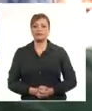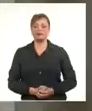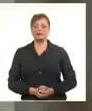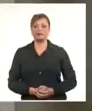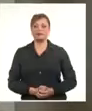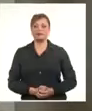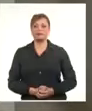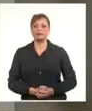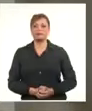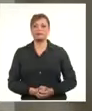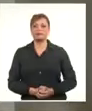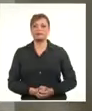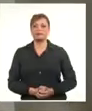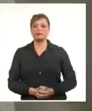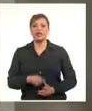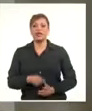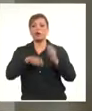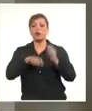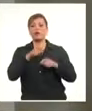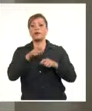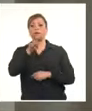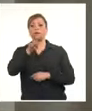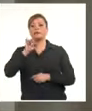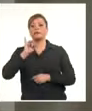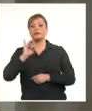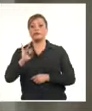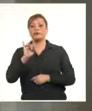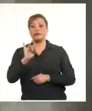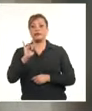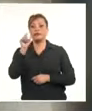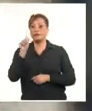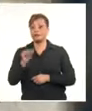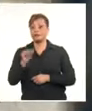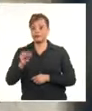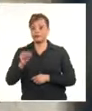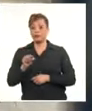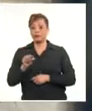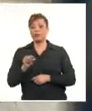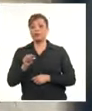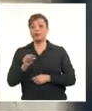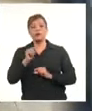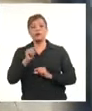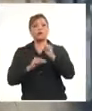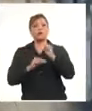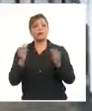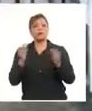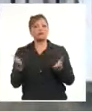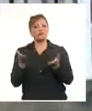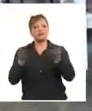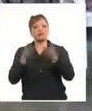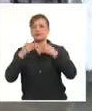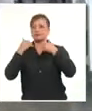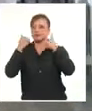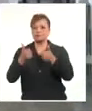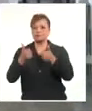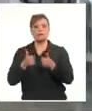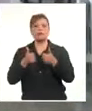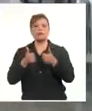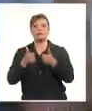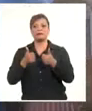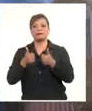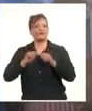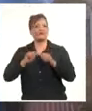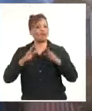Ya se han operado 27 pacientes. Estos 27 pacientes han evolucionado satisfactoriamente